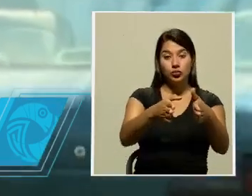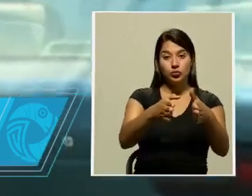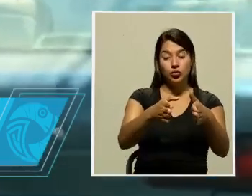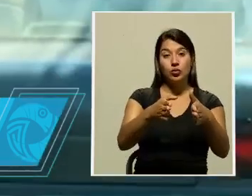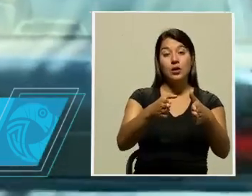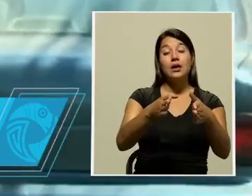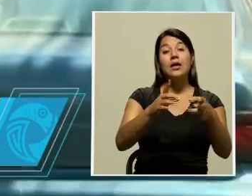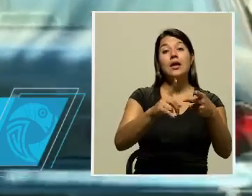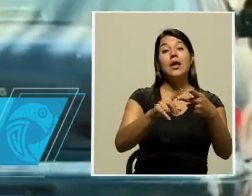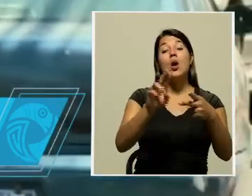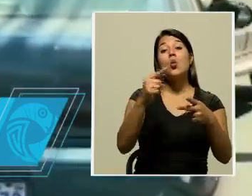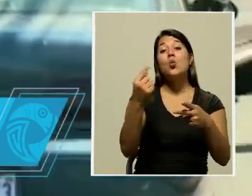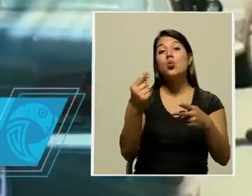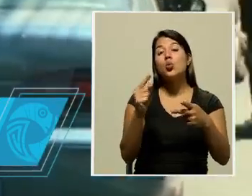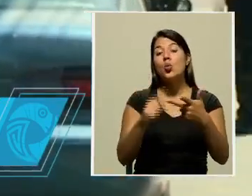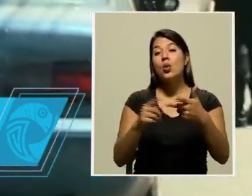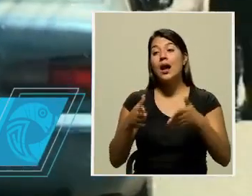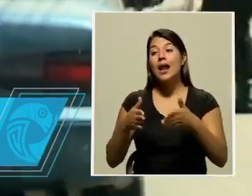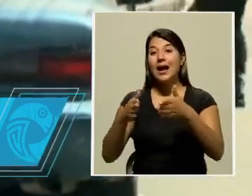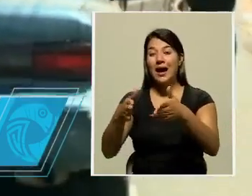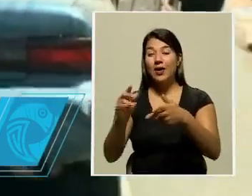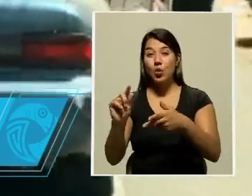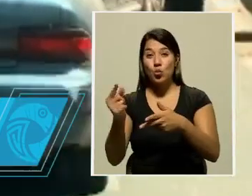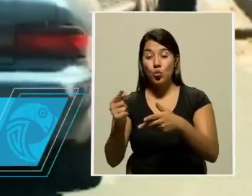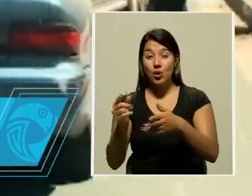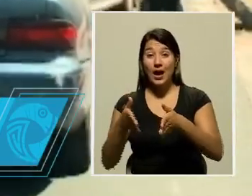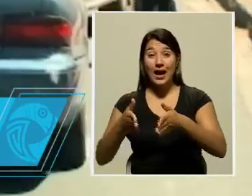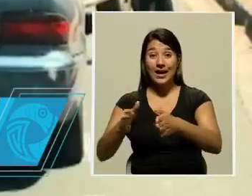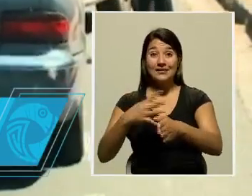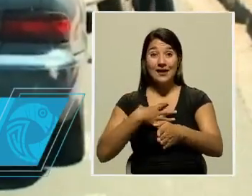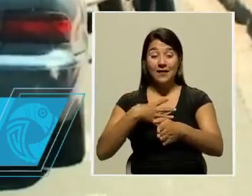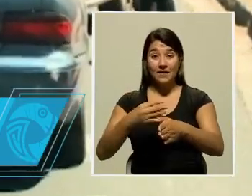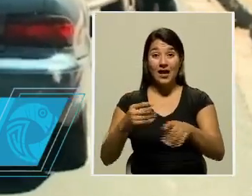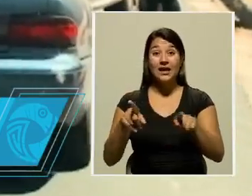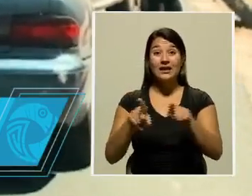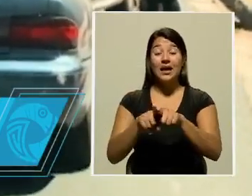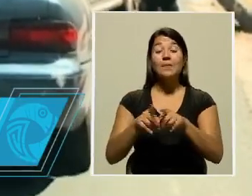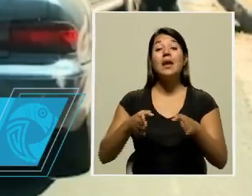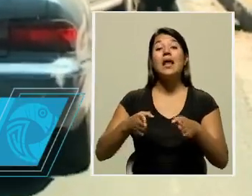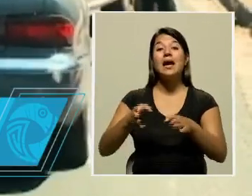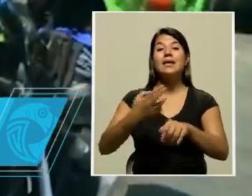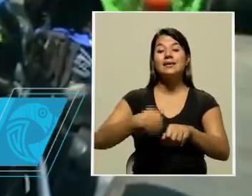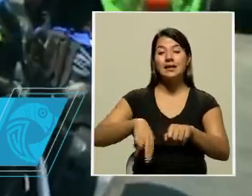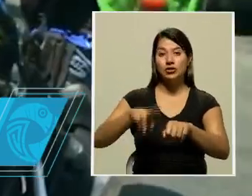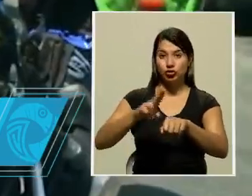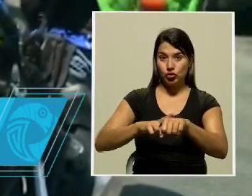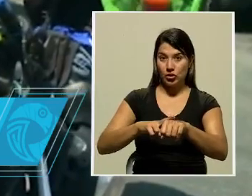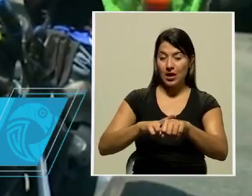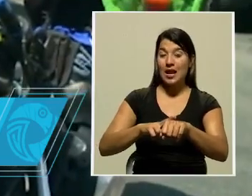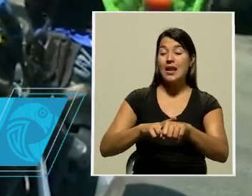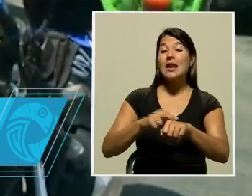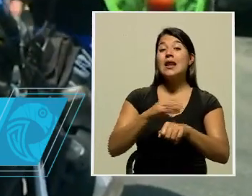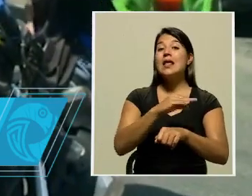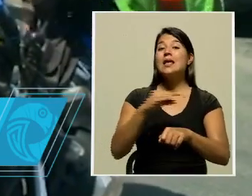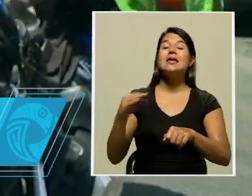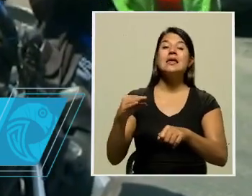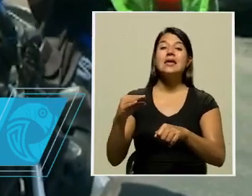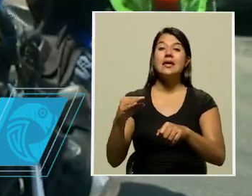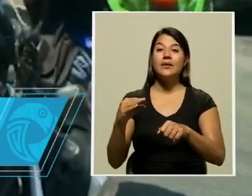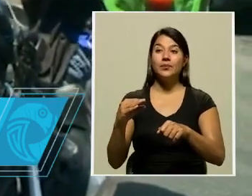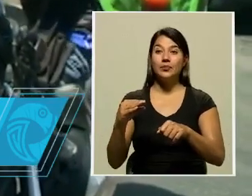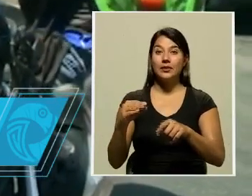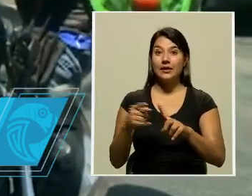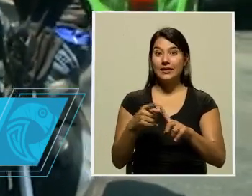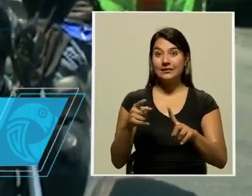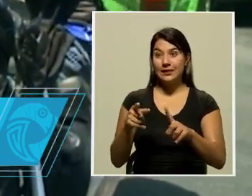radial de la Uruca y la carretera de la Uruca Calle Blancos, incluyendo las rutas nacionales antes mencionadas y las rutas provenientes de estos